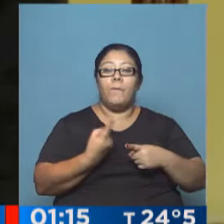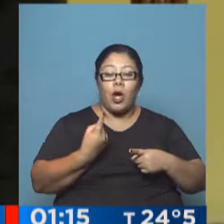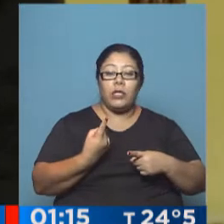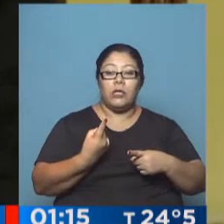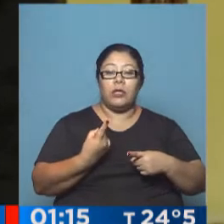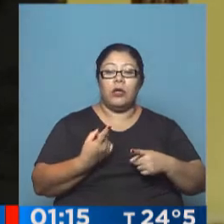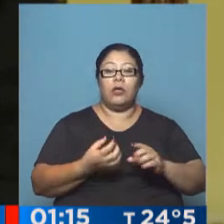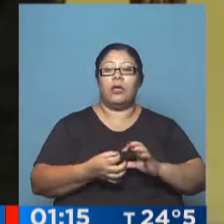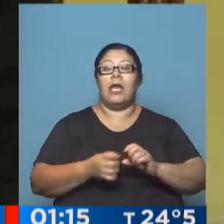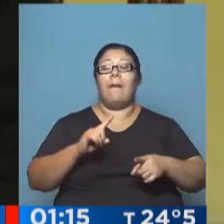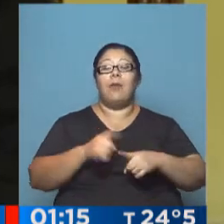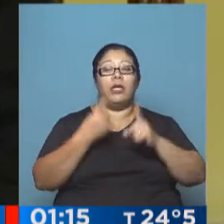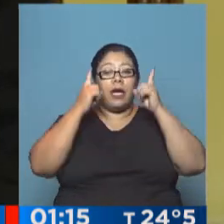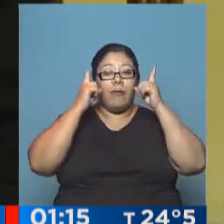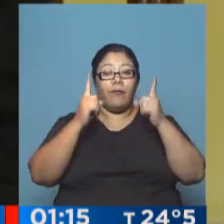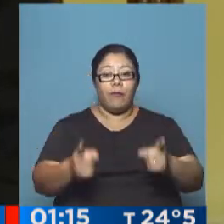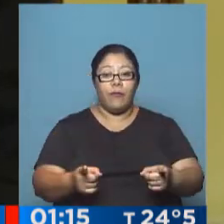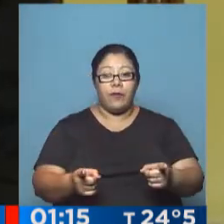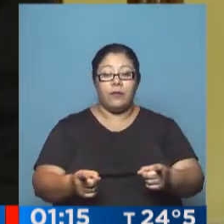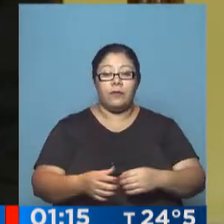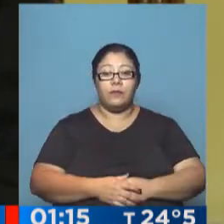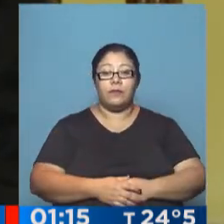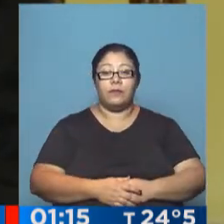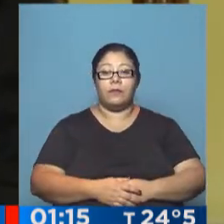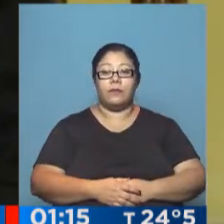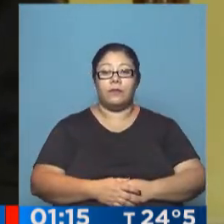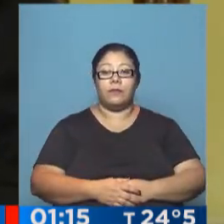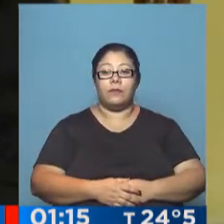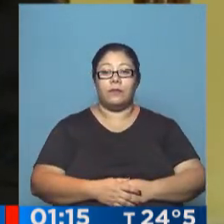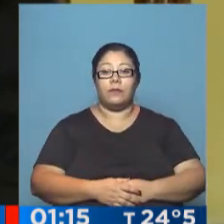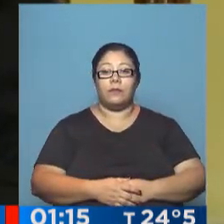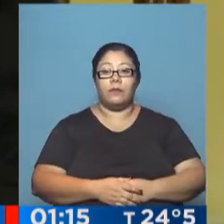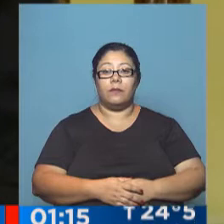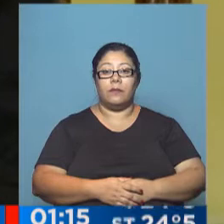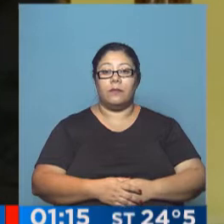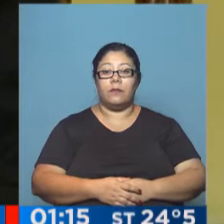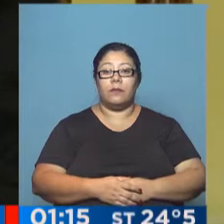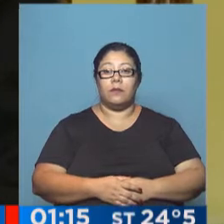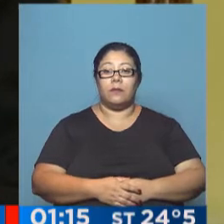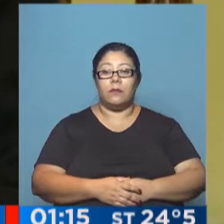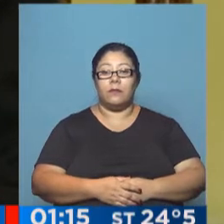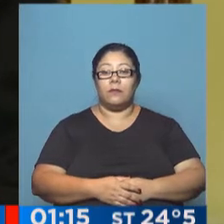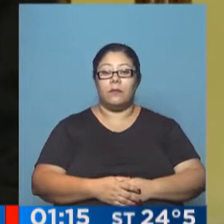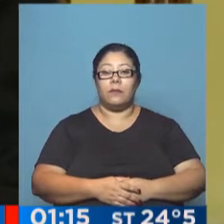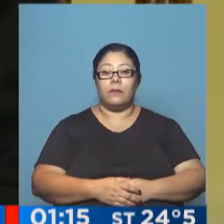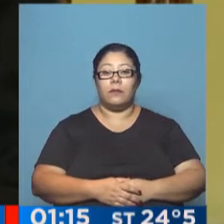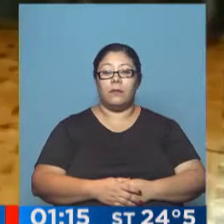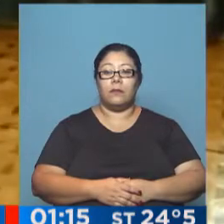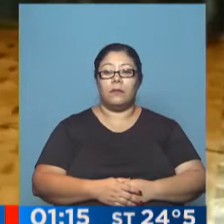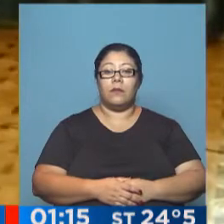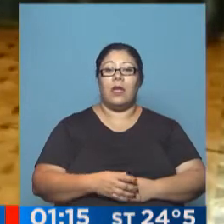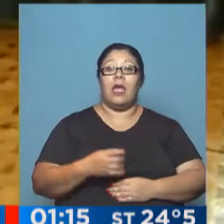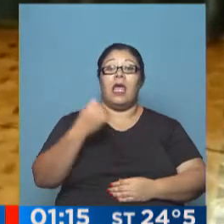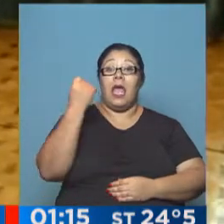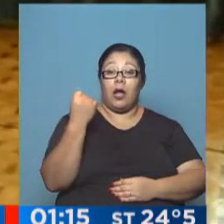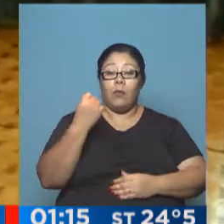política. Y la estabilidad es la estabilidad económica con crecimiento